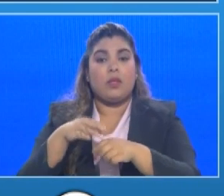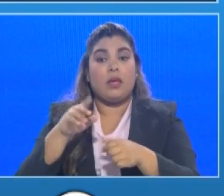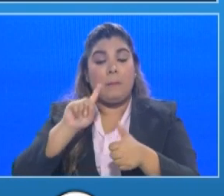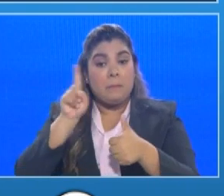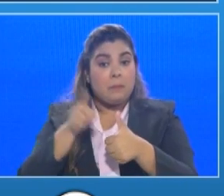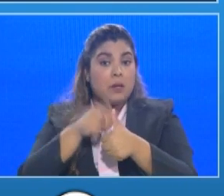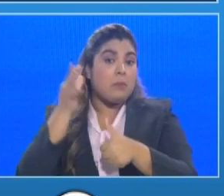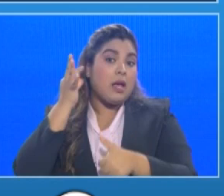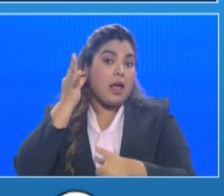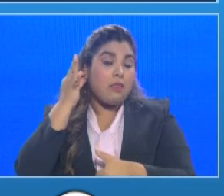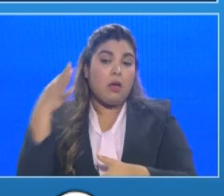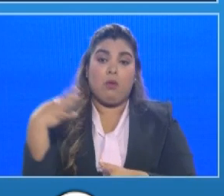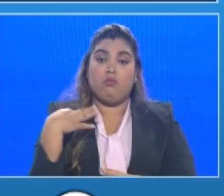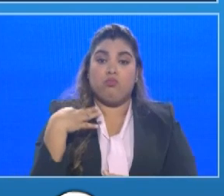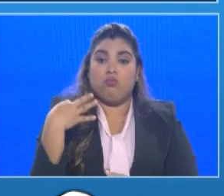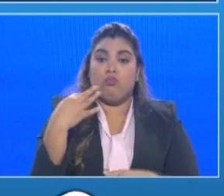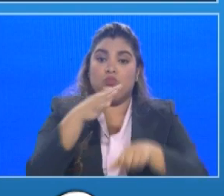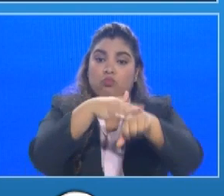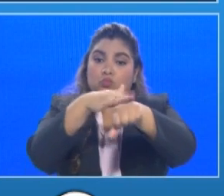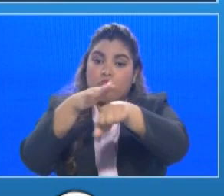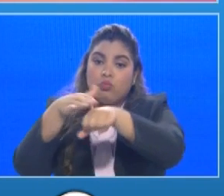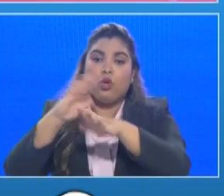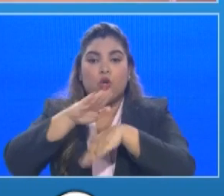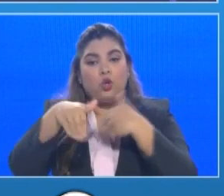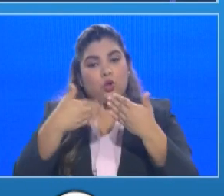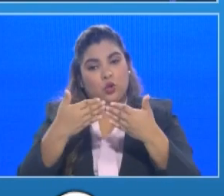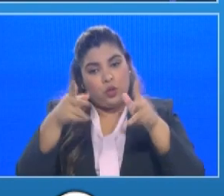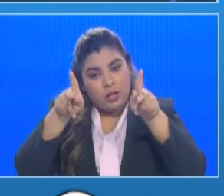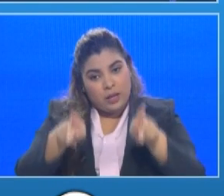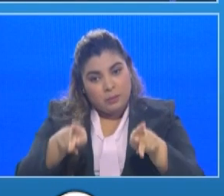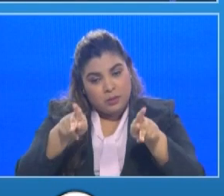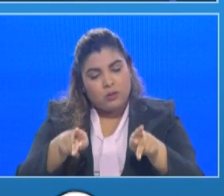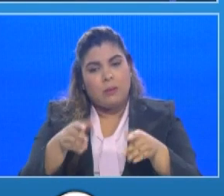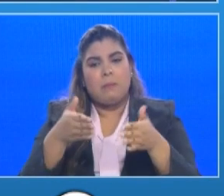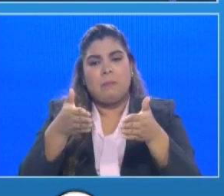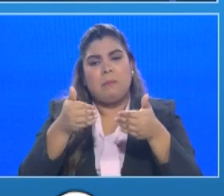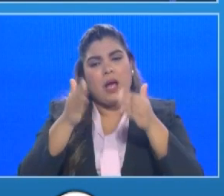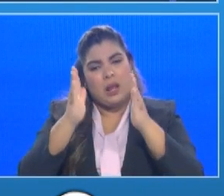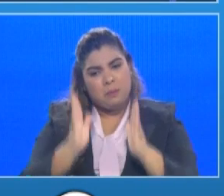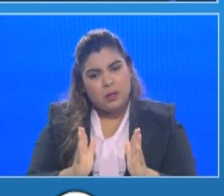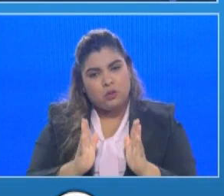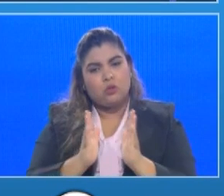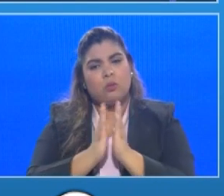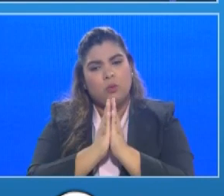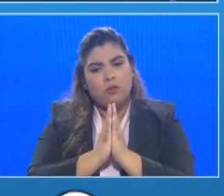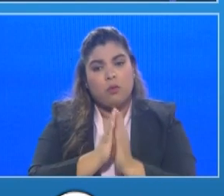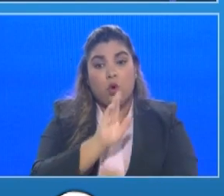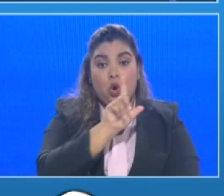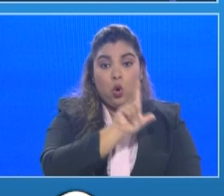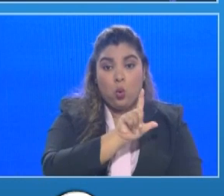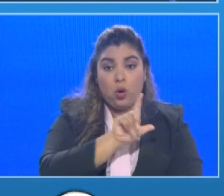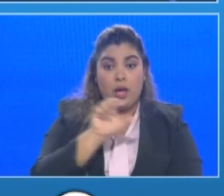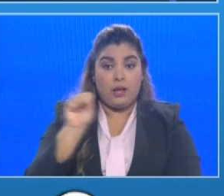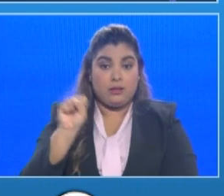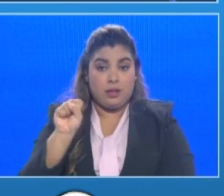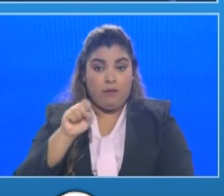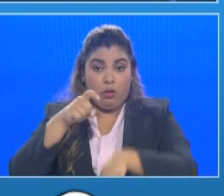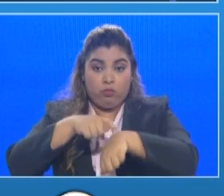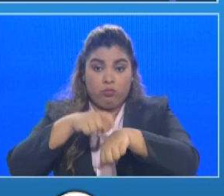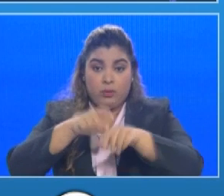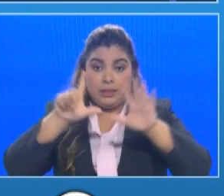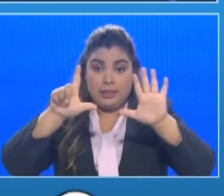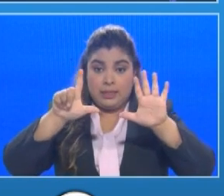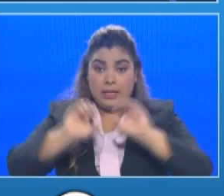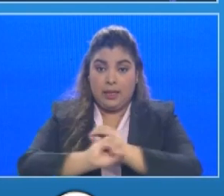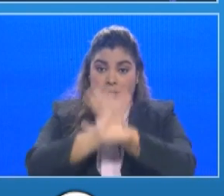lidera la honorable señora Yasmín Colón de Cortizo a que los panameños asistan de lunes a sábado de 7 de la